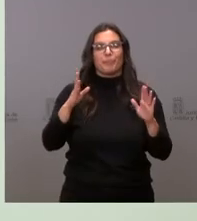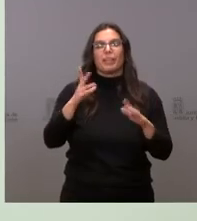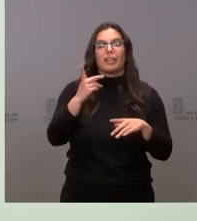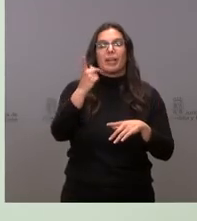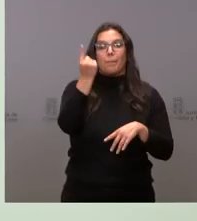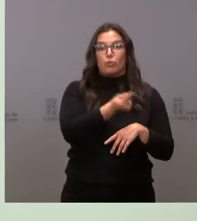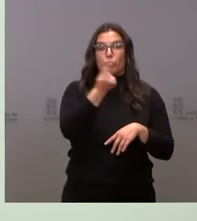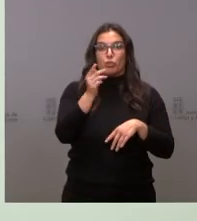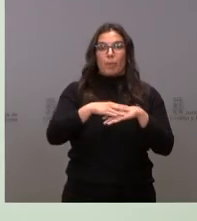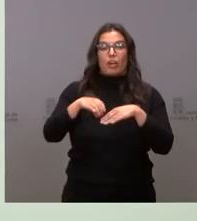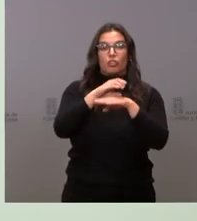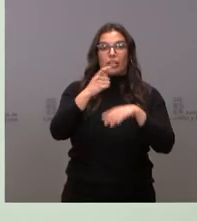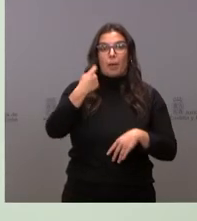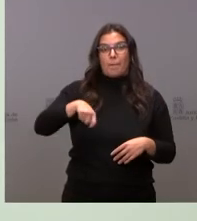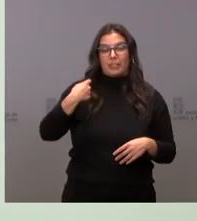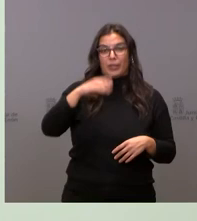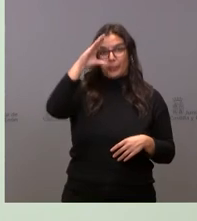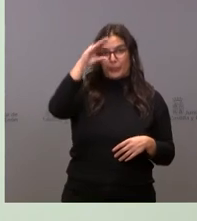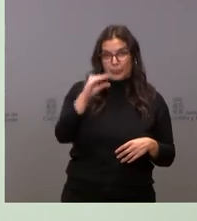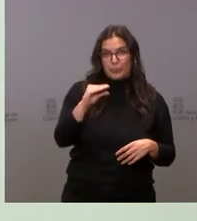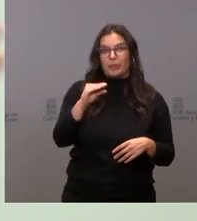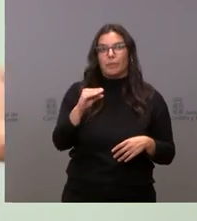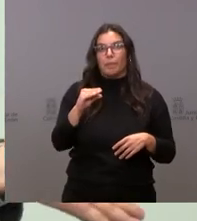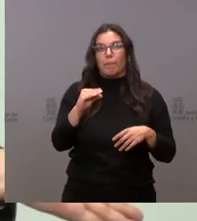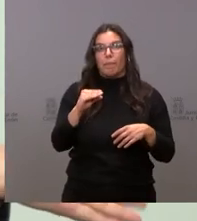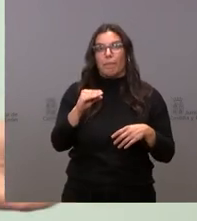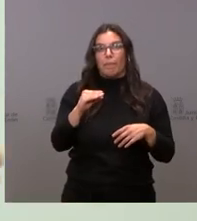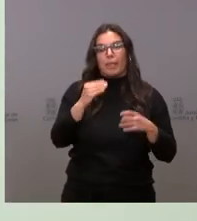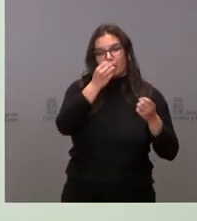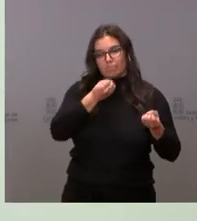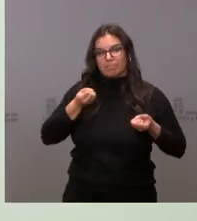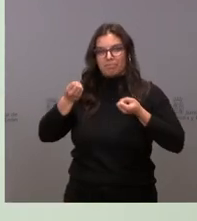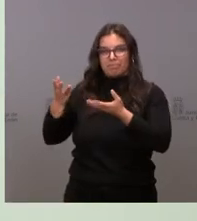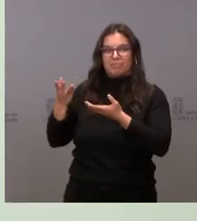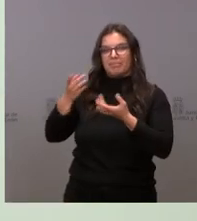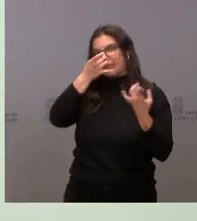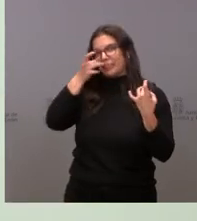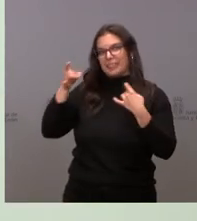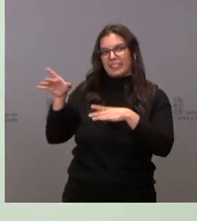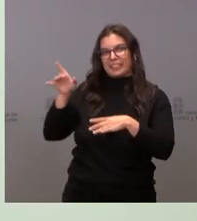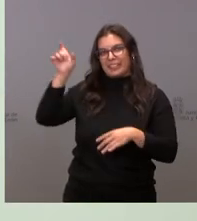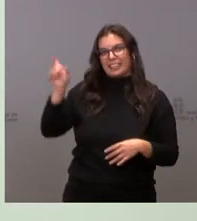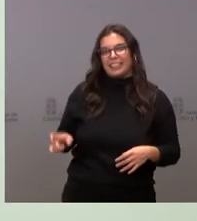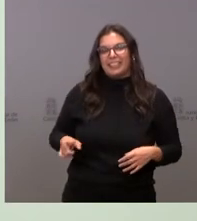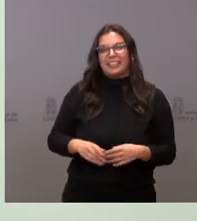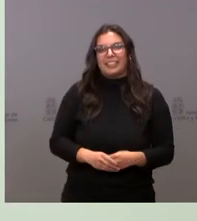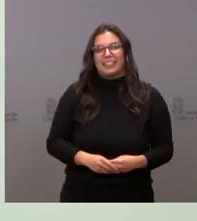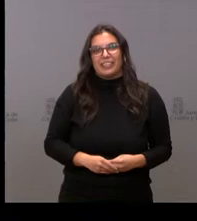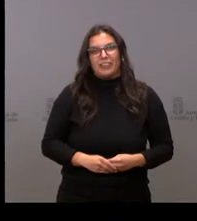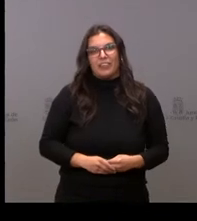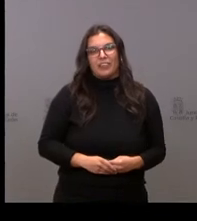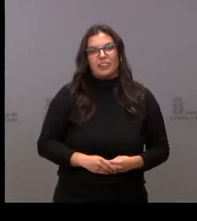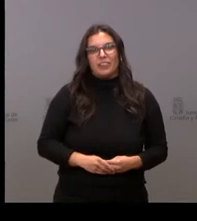del gasto de presidencia en términos baloncentísticos actuó como base y se lo traslado al consejero de Hacienda le doy una asistencia si el